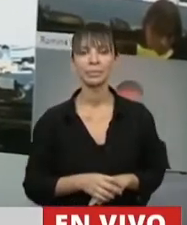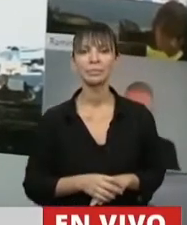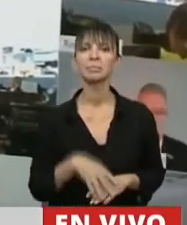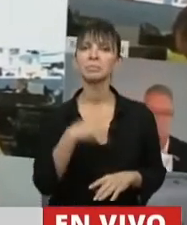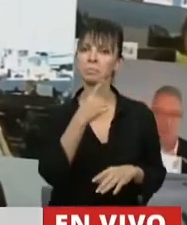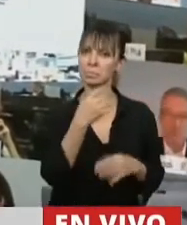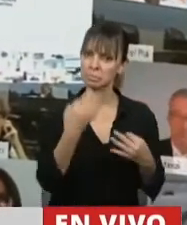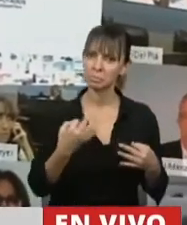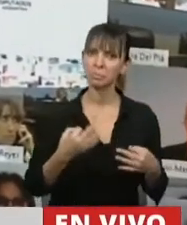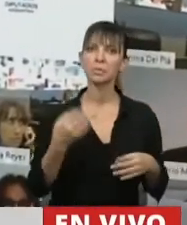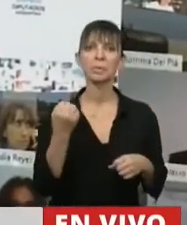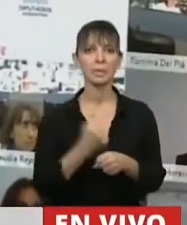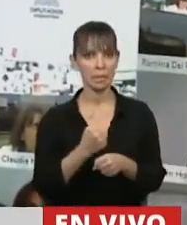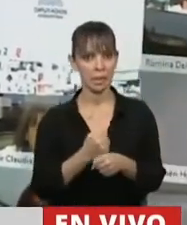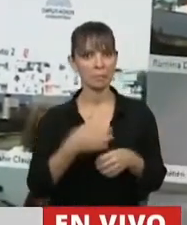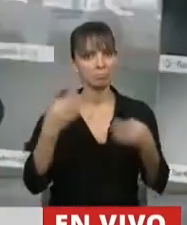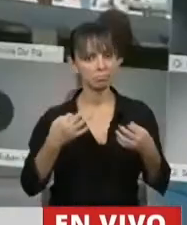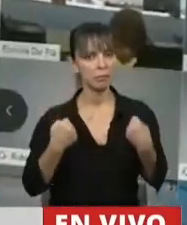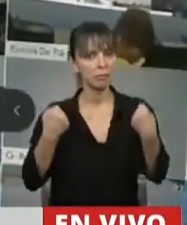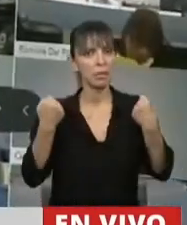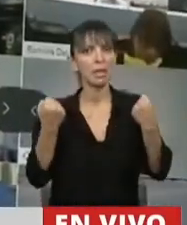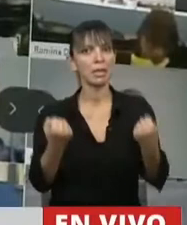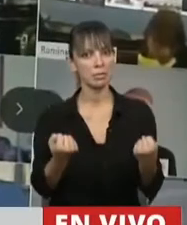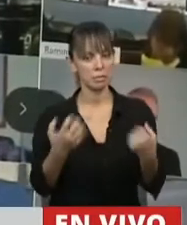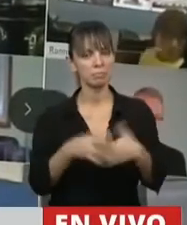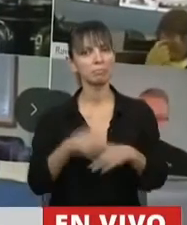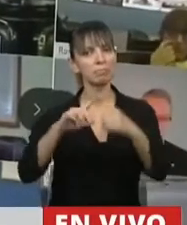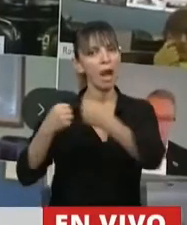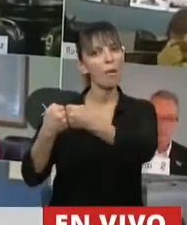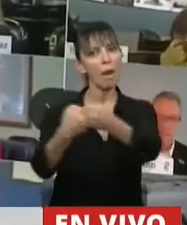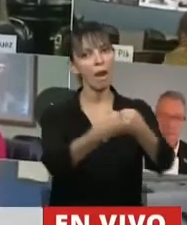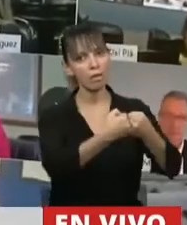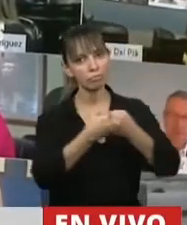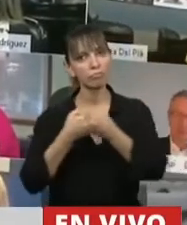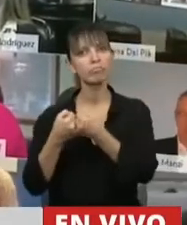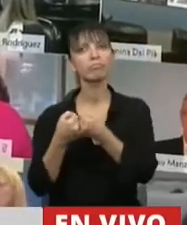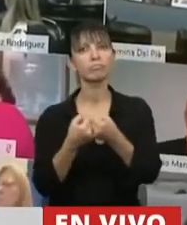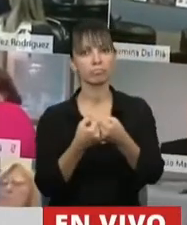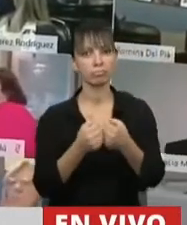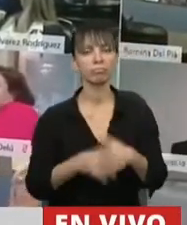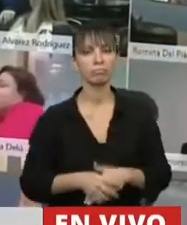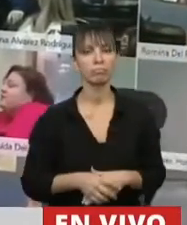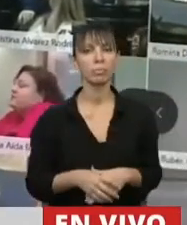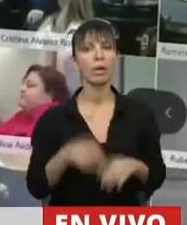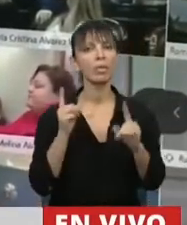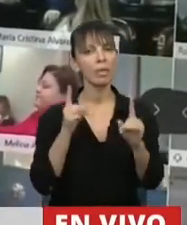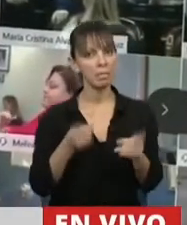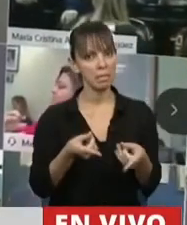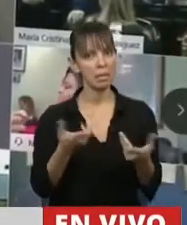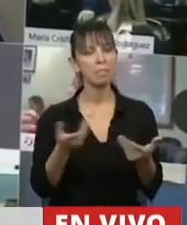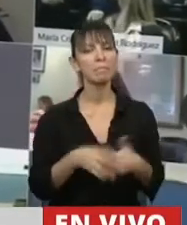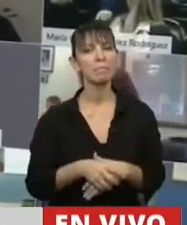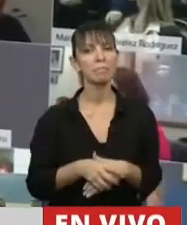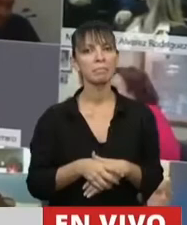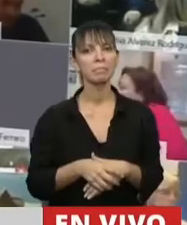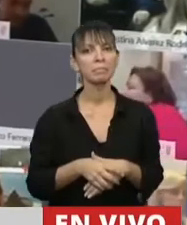realizado y el esfuerzo de concretar un acuerdo en este tema y también por tener el